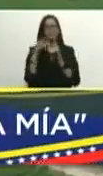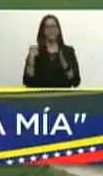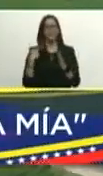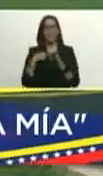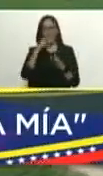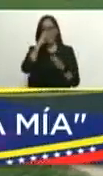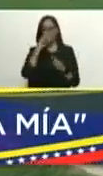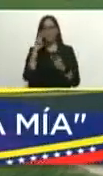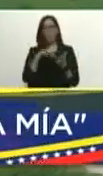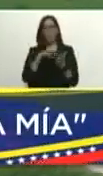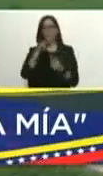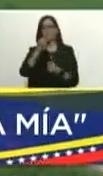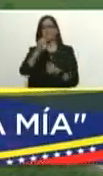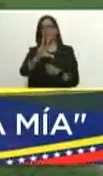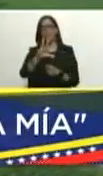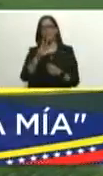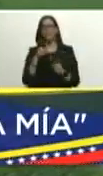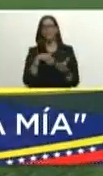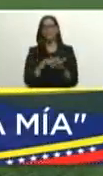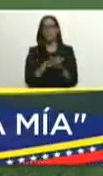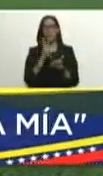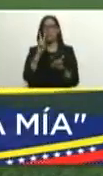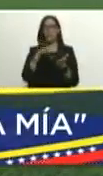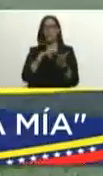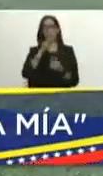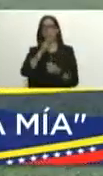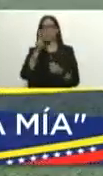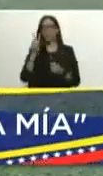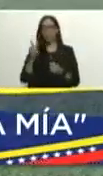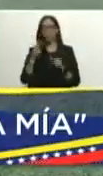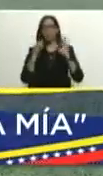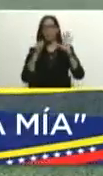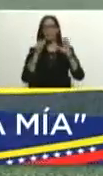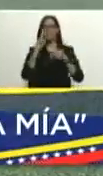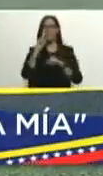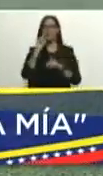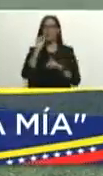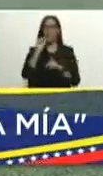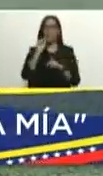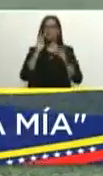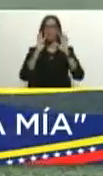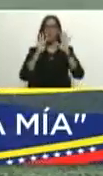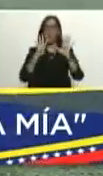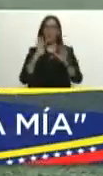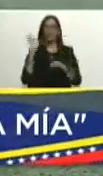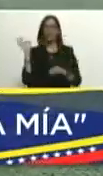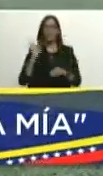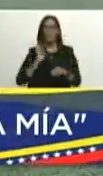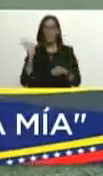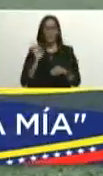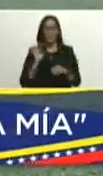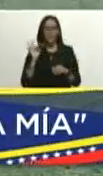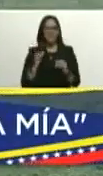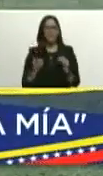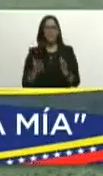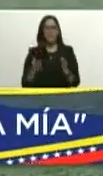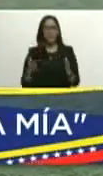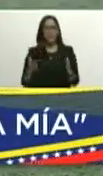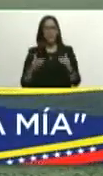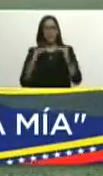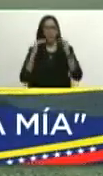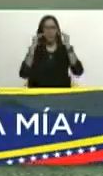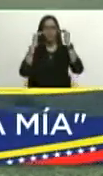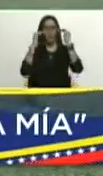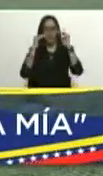este año 2023 con respecto al 2022 61.9% hemos logrado crecer en la